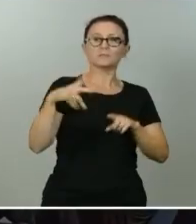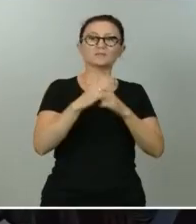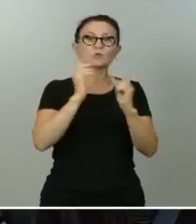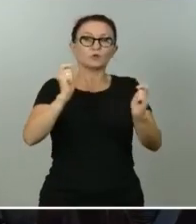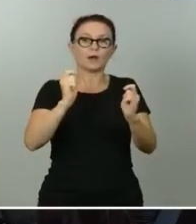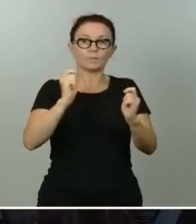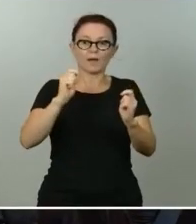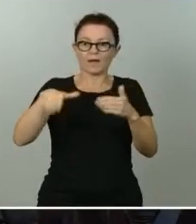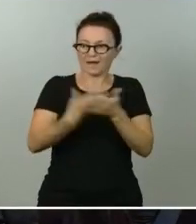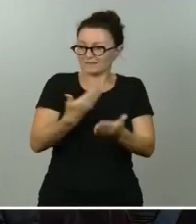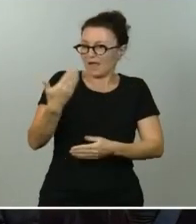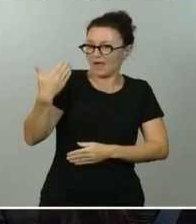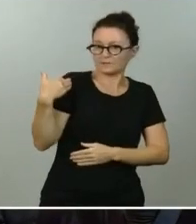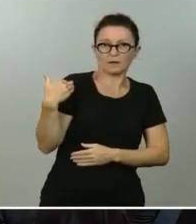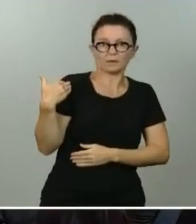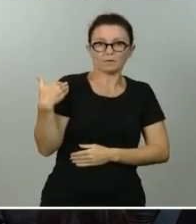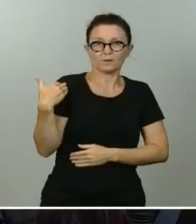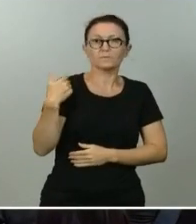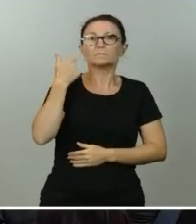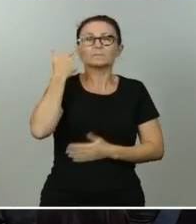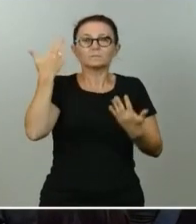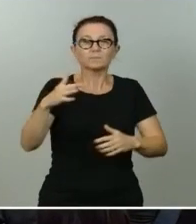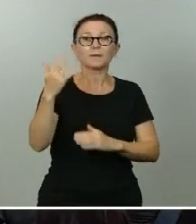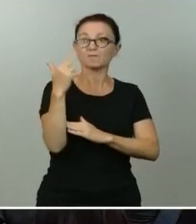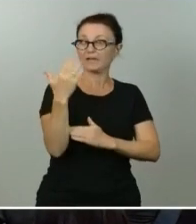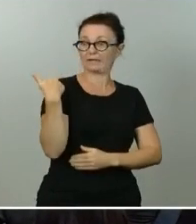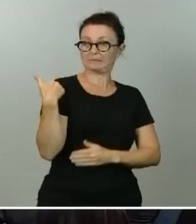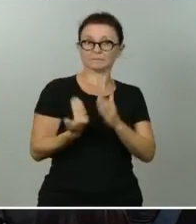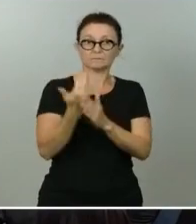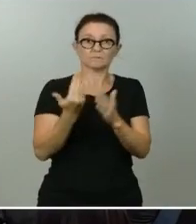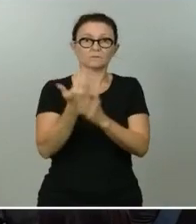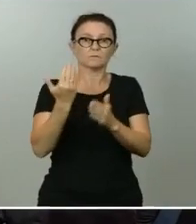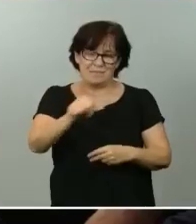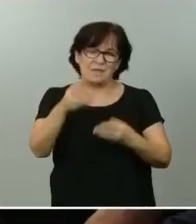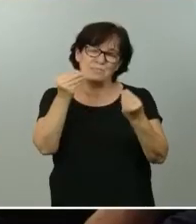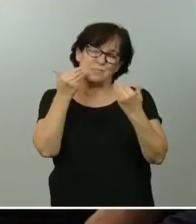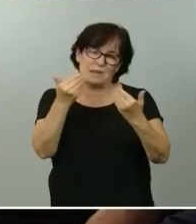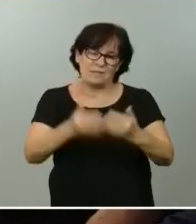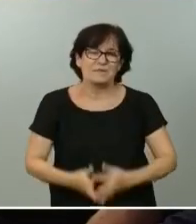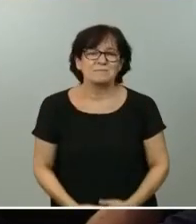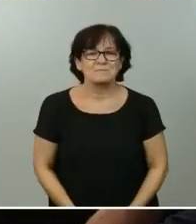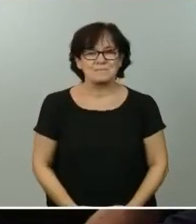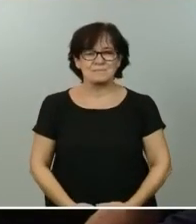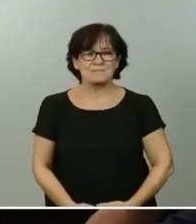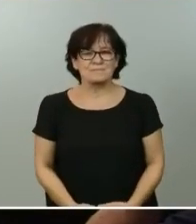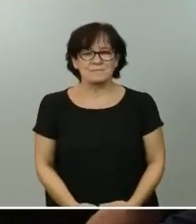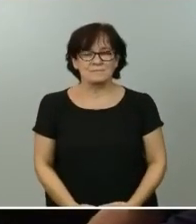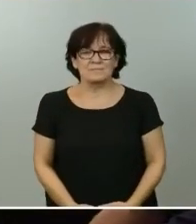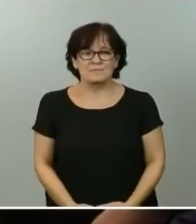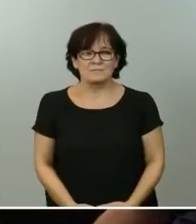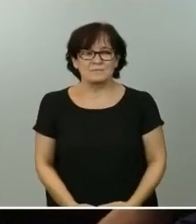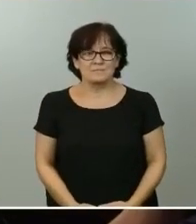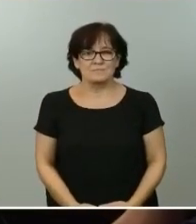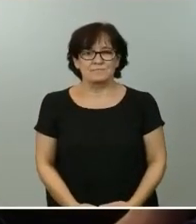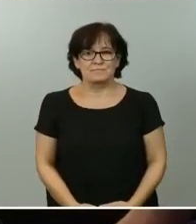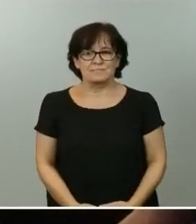en Europa. España superó el lunes los 400.000 contagios por coronavirus. La enfermedad ha provocado más de 28.000 muertos